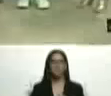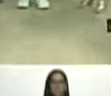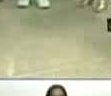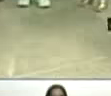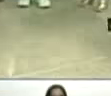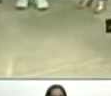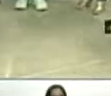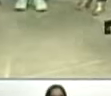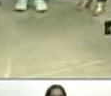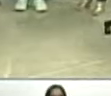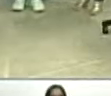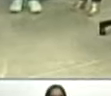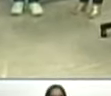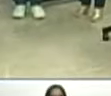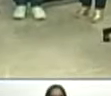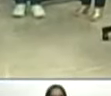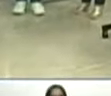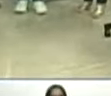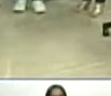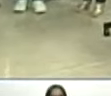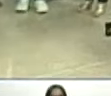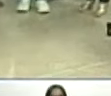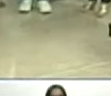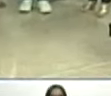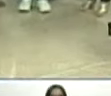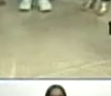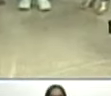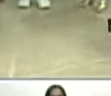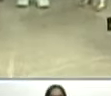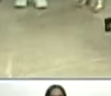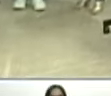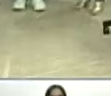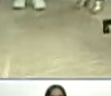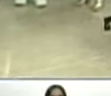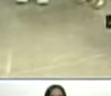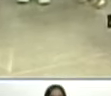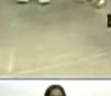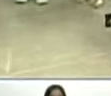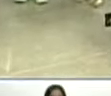bueno me alegra mucho verlos a todos unidos